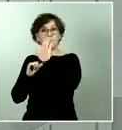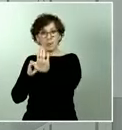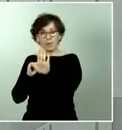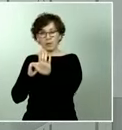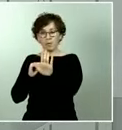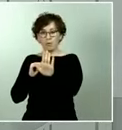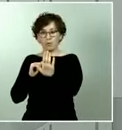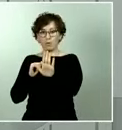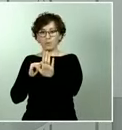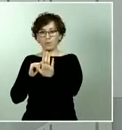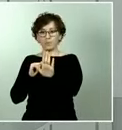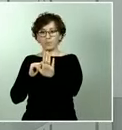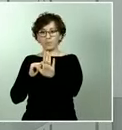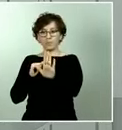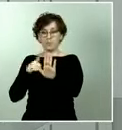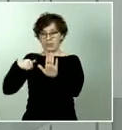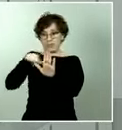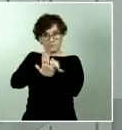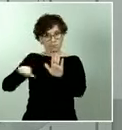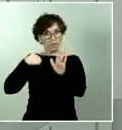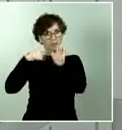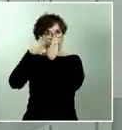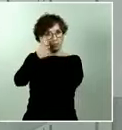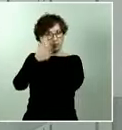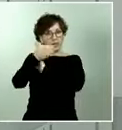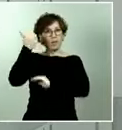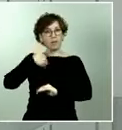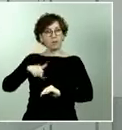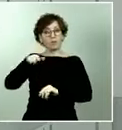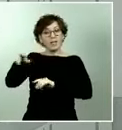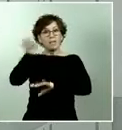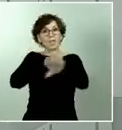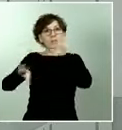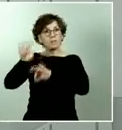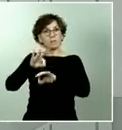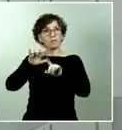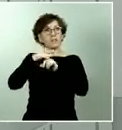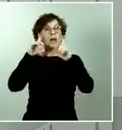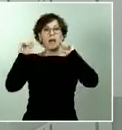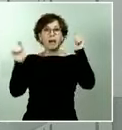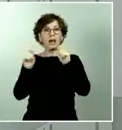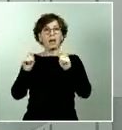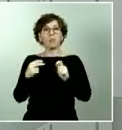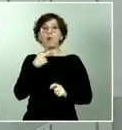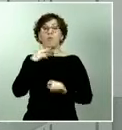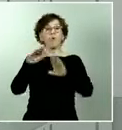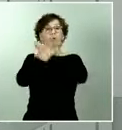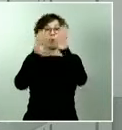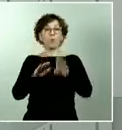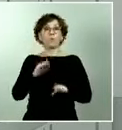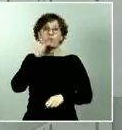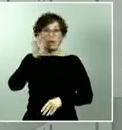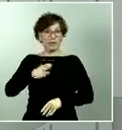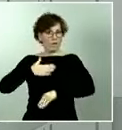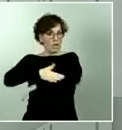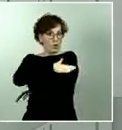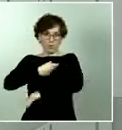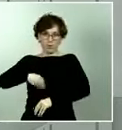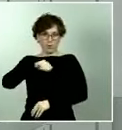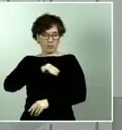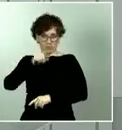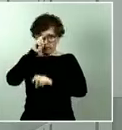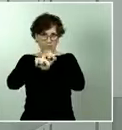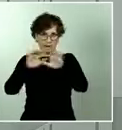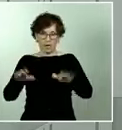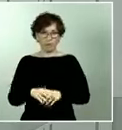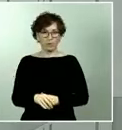esta misma semana, que estas decisiones corresponden al Gobierno de España. Respecto a la segunda cuestión, el presidente del Gobierno anunció